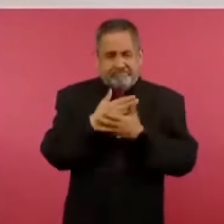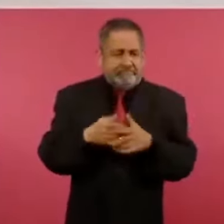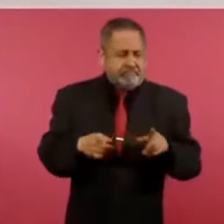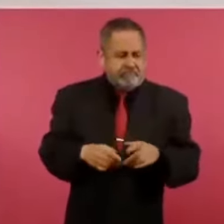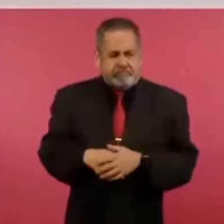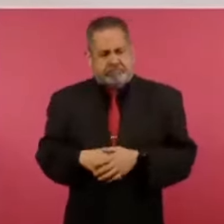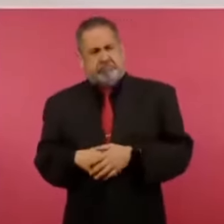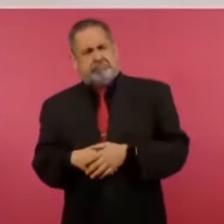no hay violencia. No.